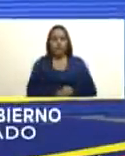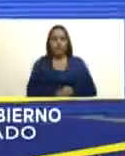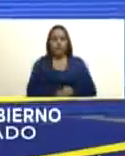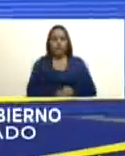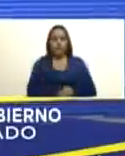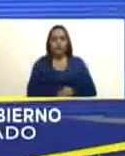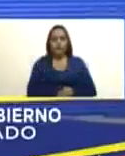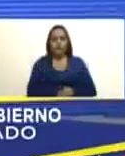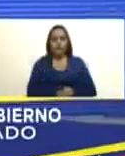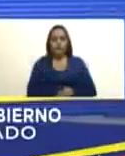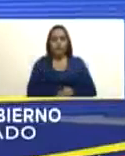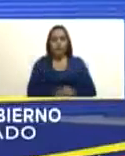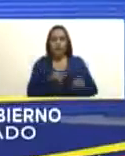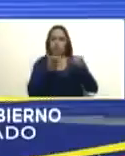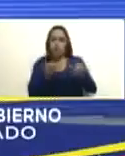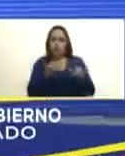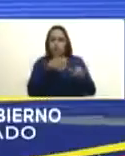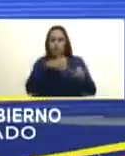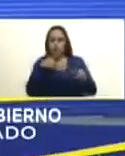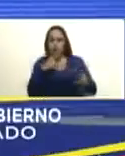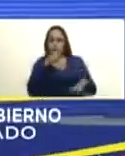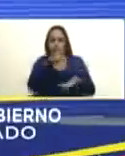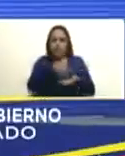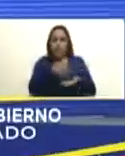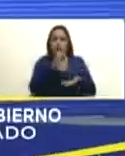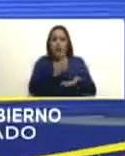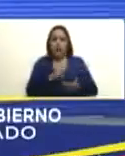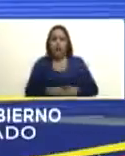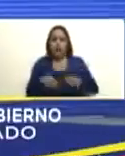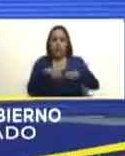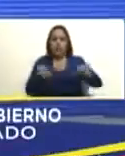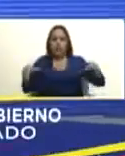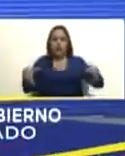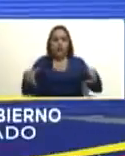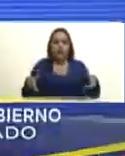y allí donde estábamos está el balcón